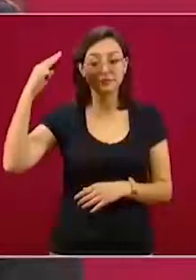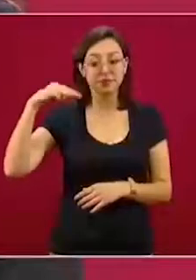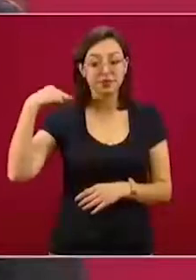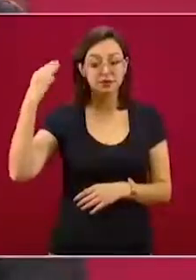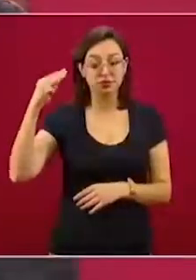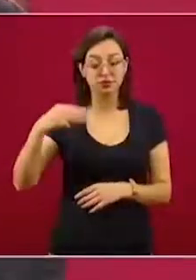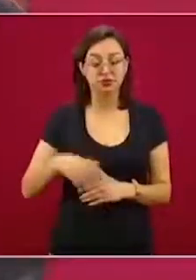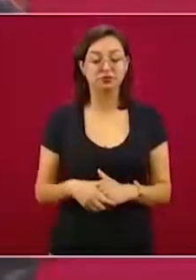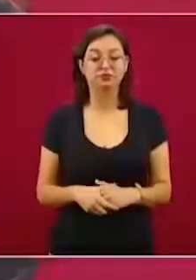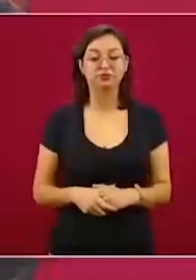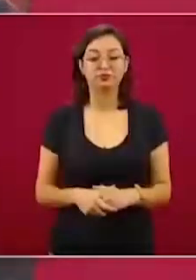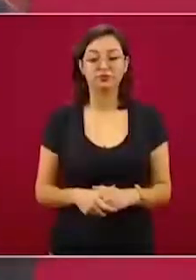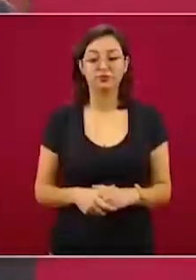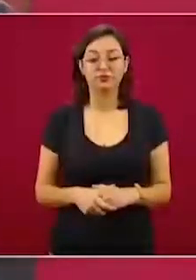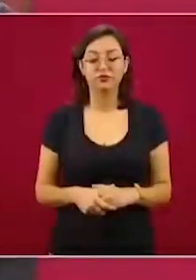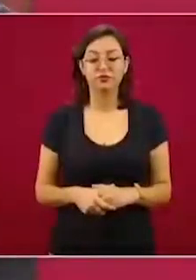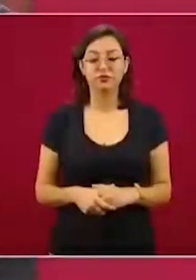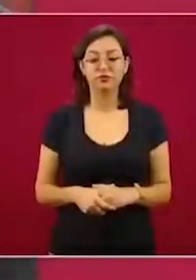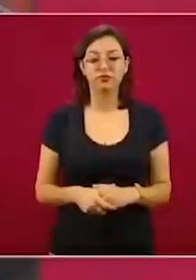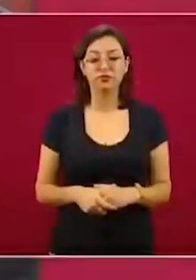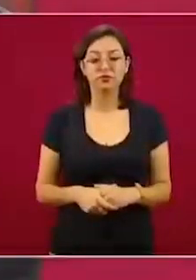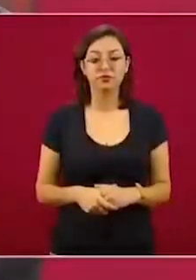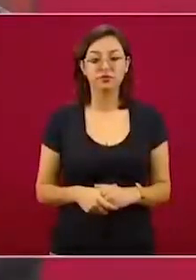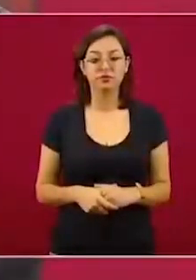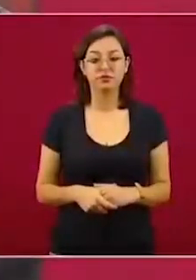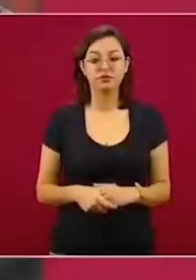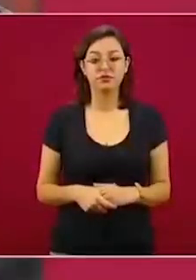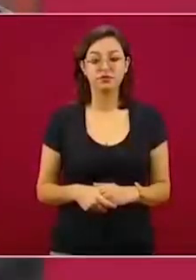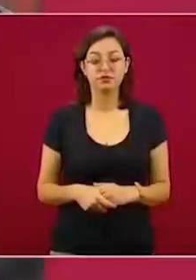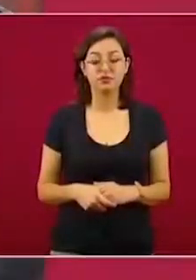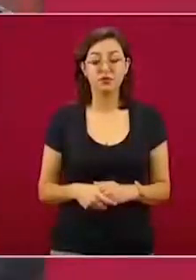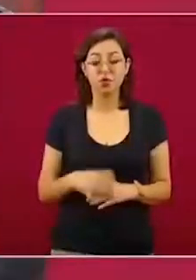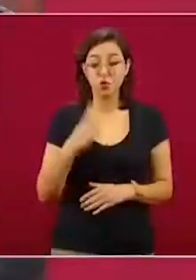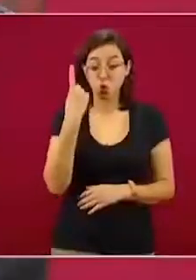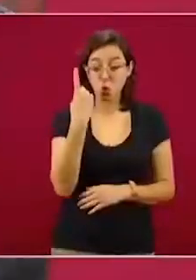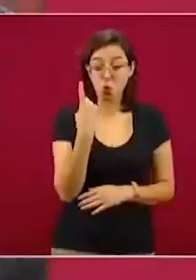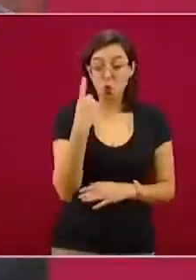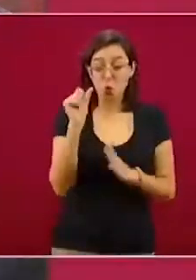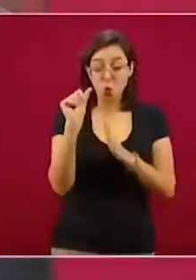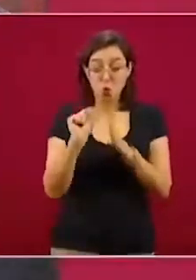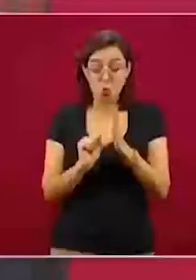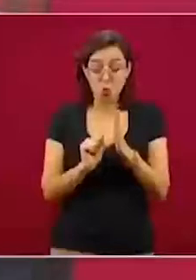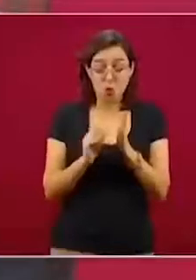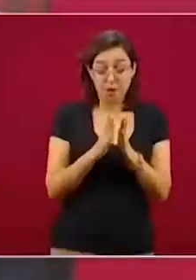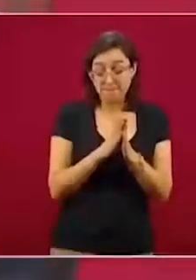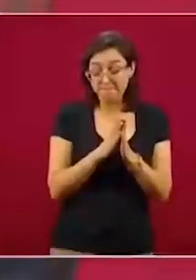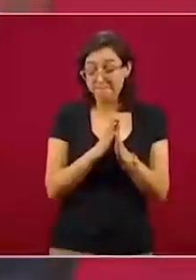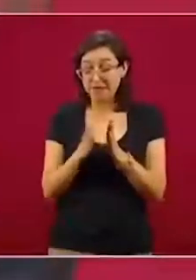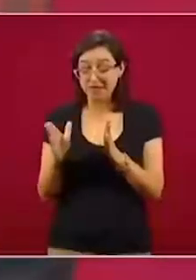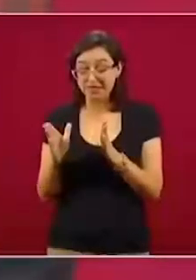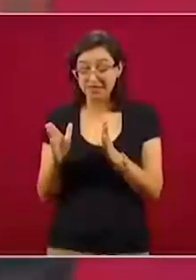Es el mes en toda la historia